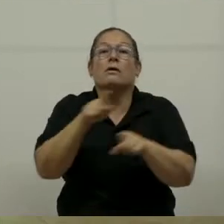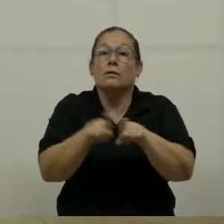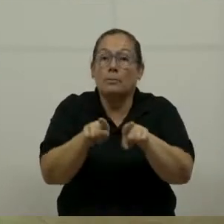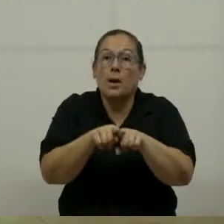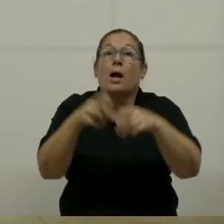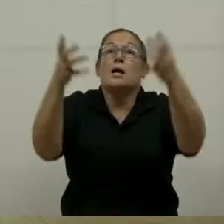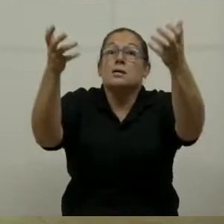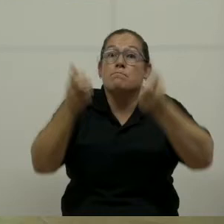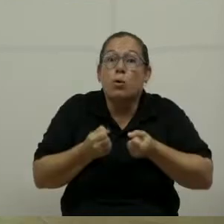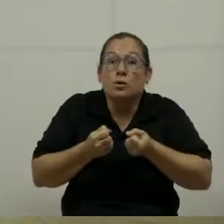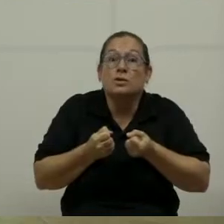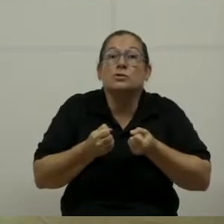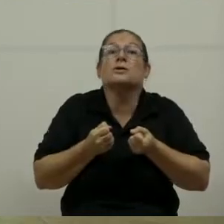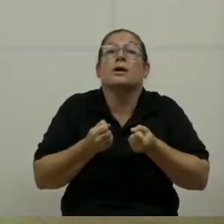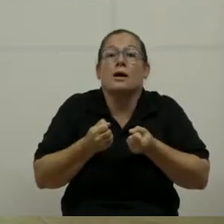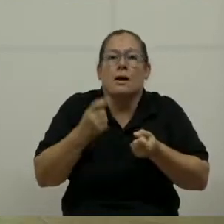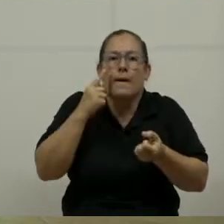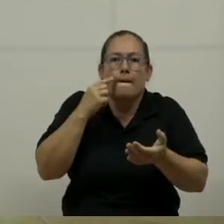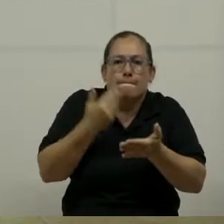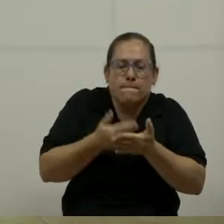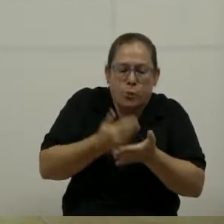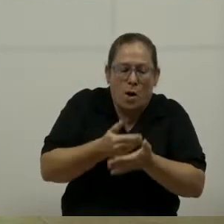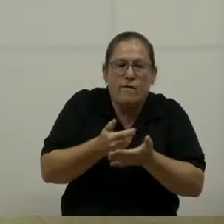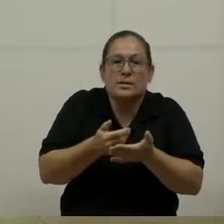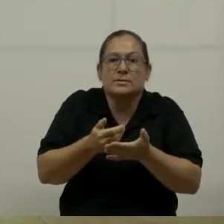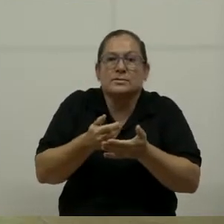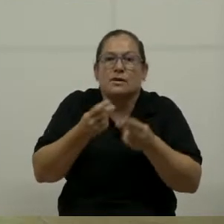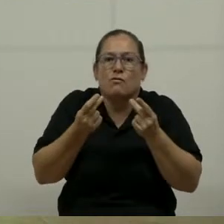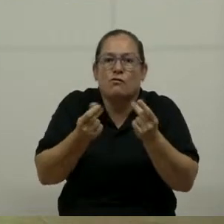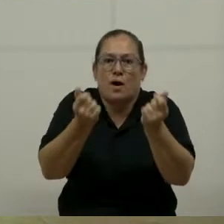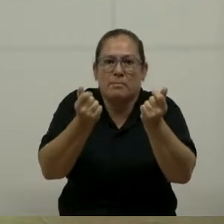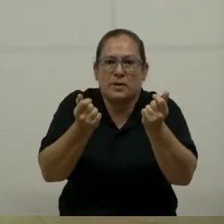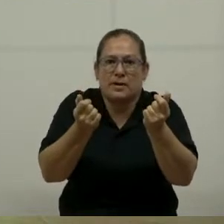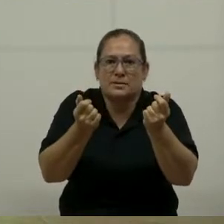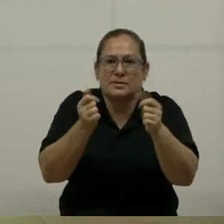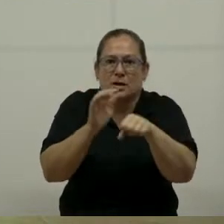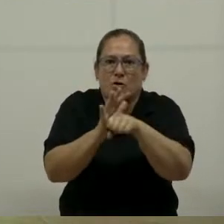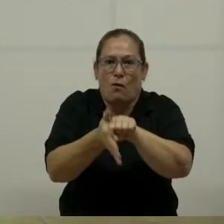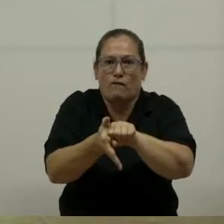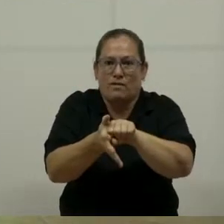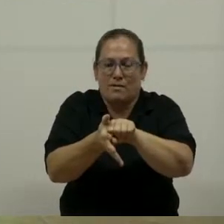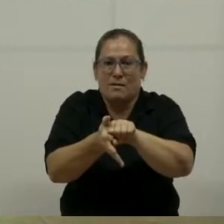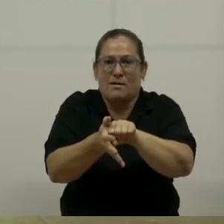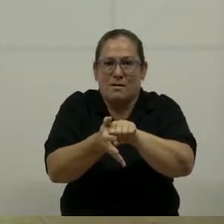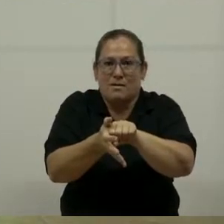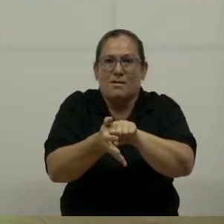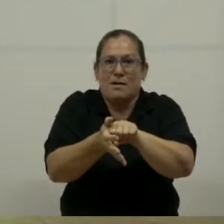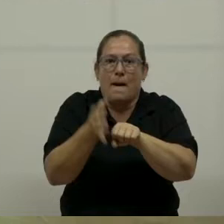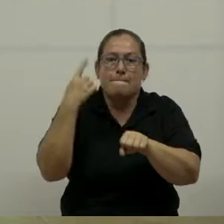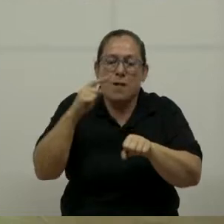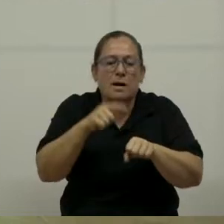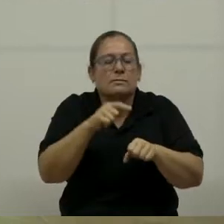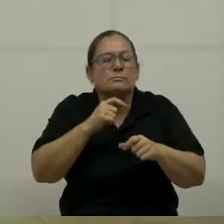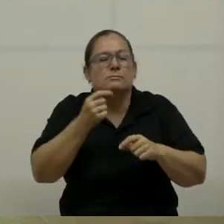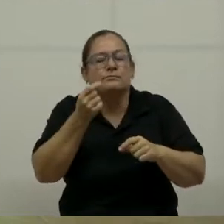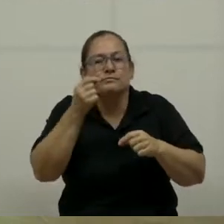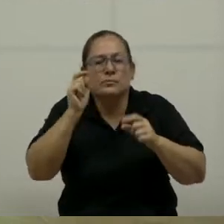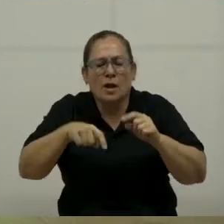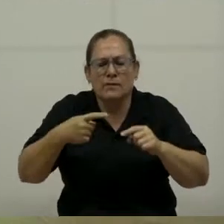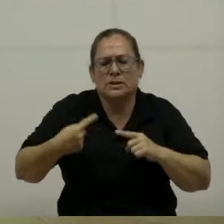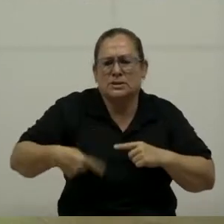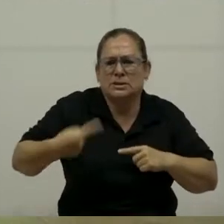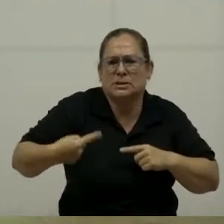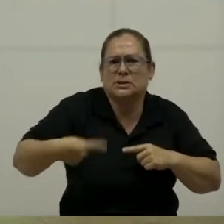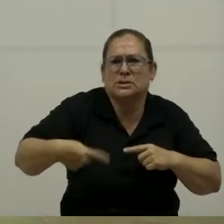rápidas. De esa manera el sector privado, en este caso el sector turismo, podría hacer pruebas a su personal constantemente